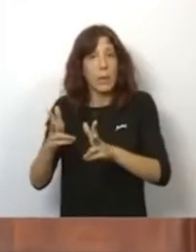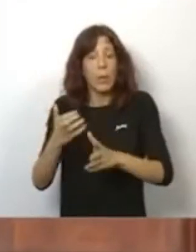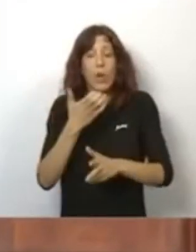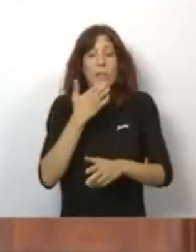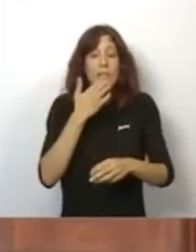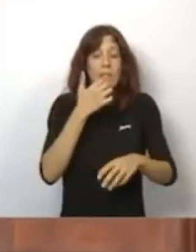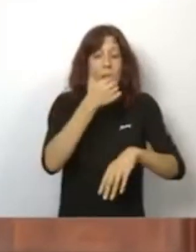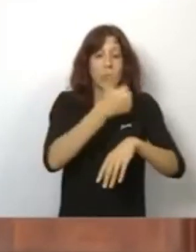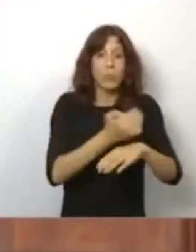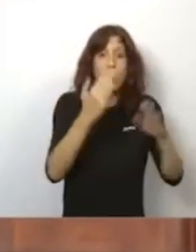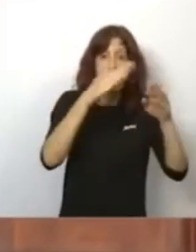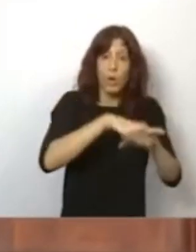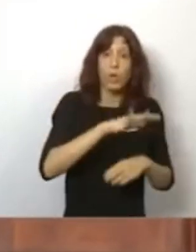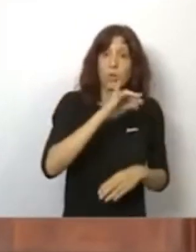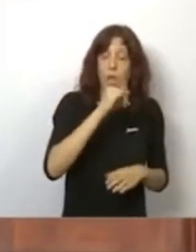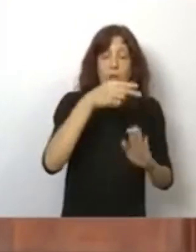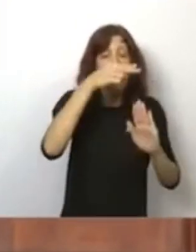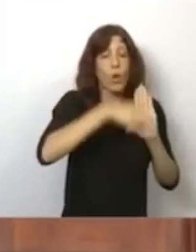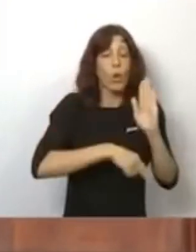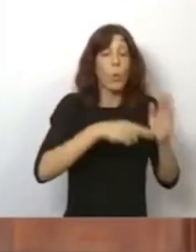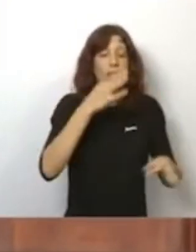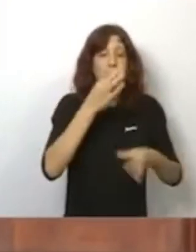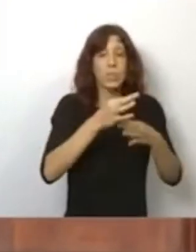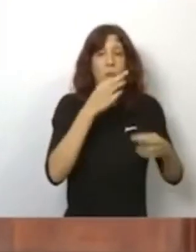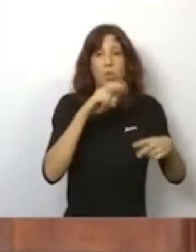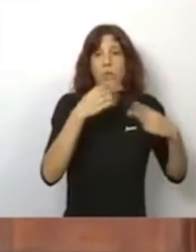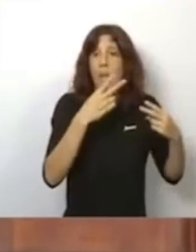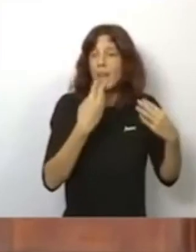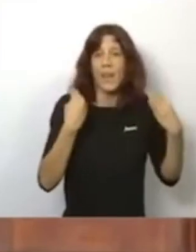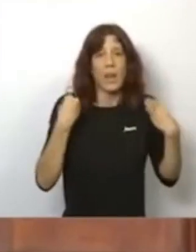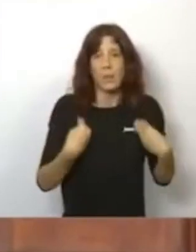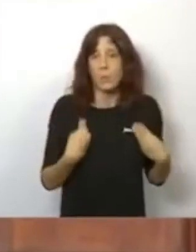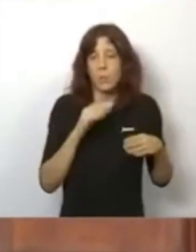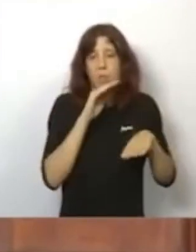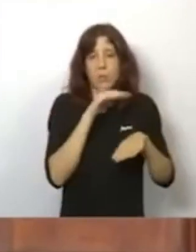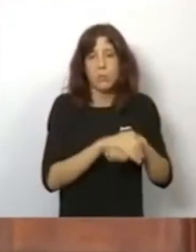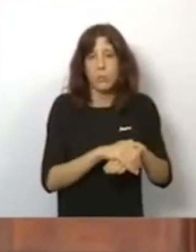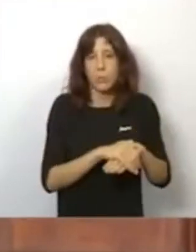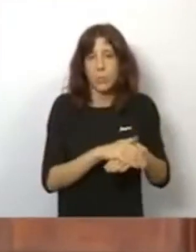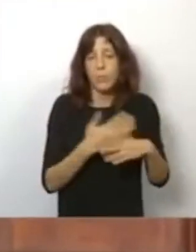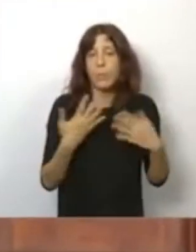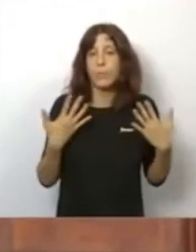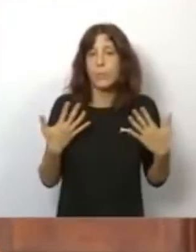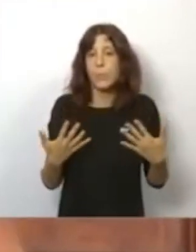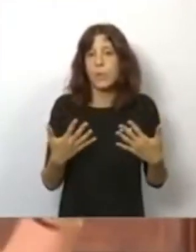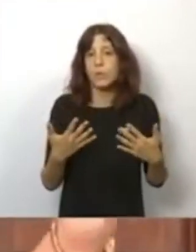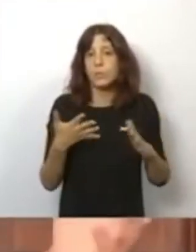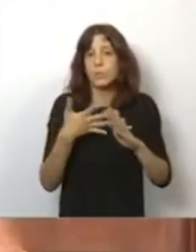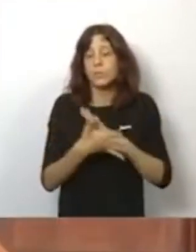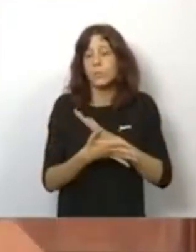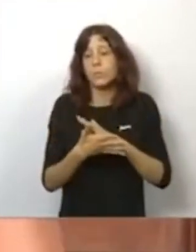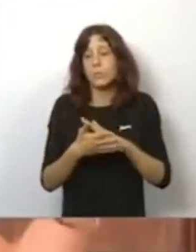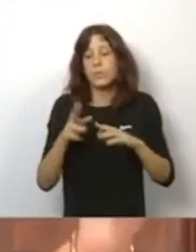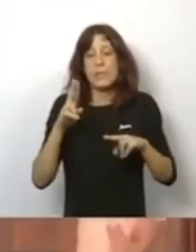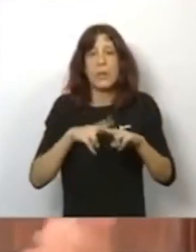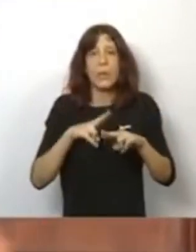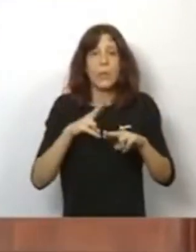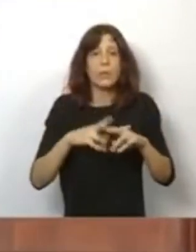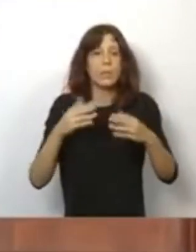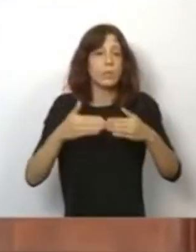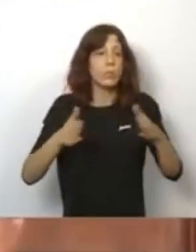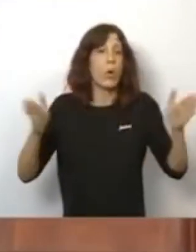aplicar las normas de la hostelería. O sea, no es que vamos a poder tener unas celebraciones tan